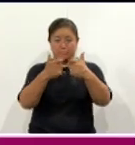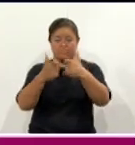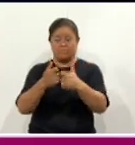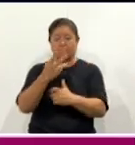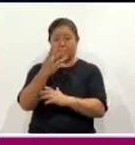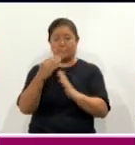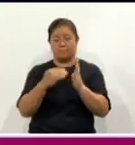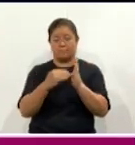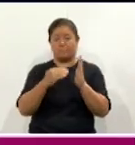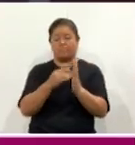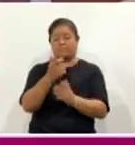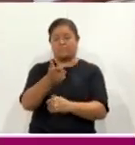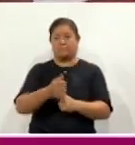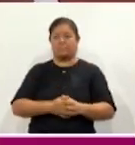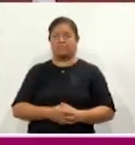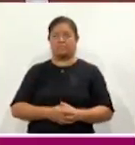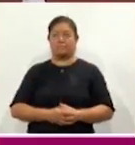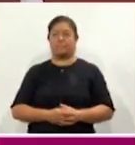los 4 millones de pesos.